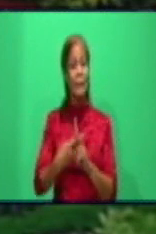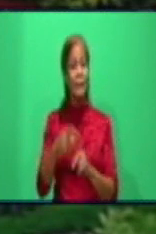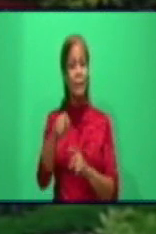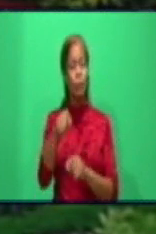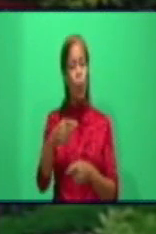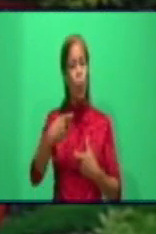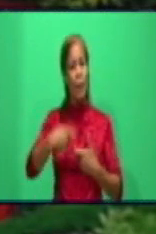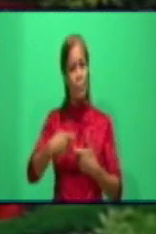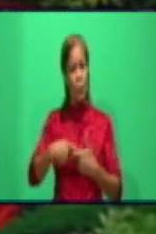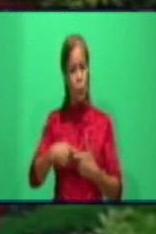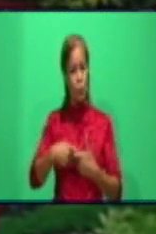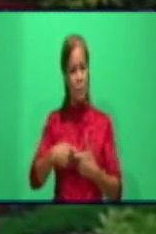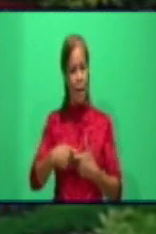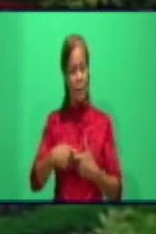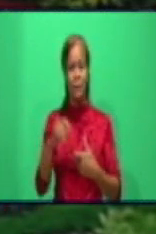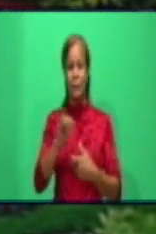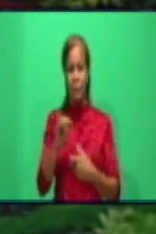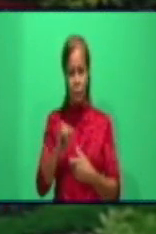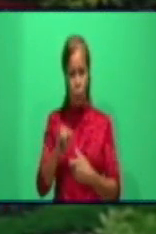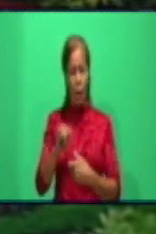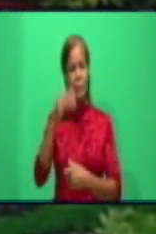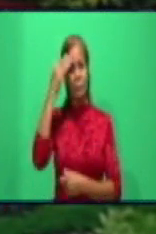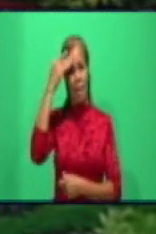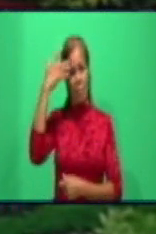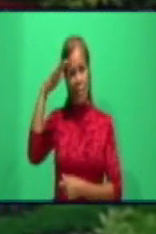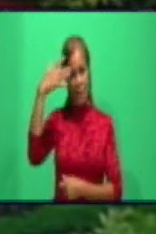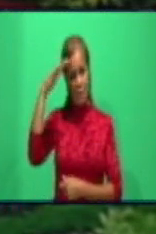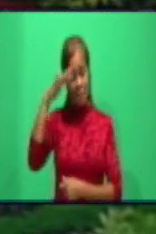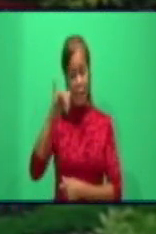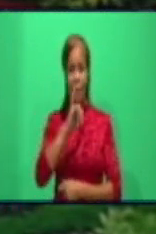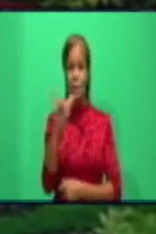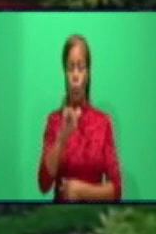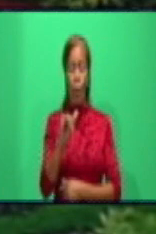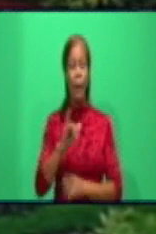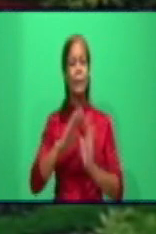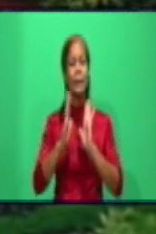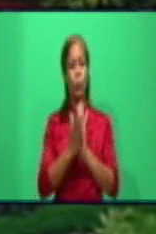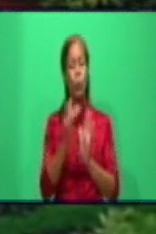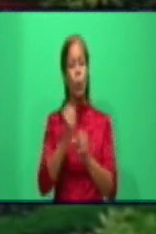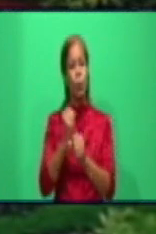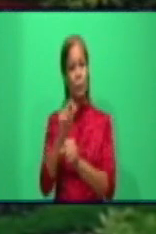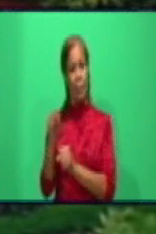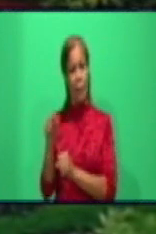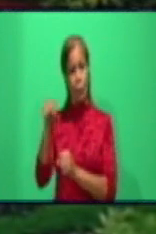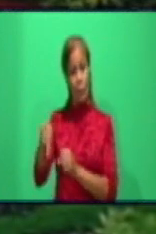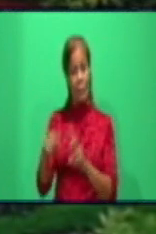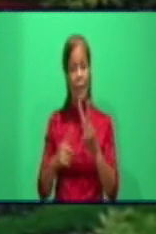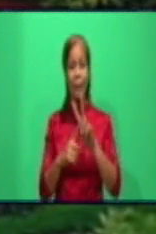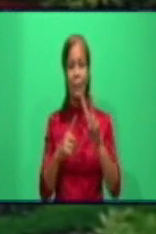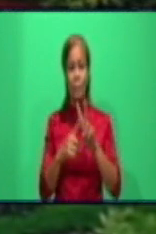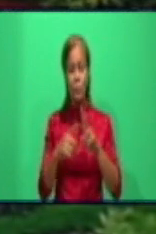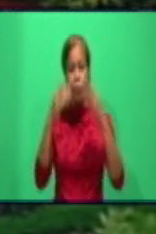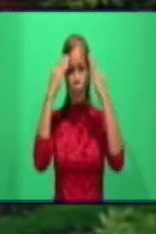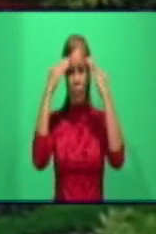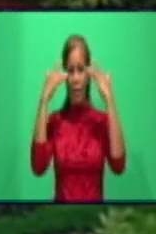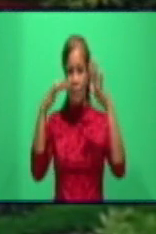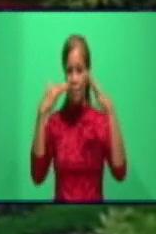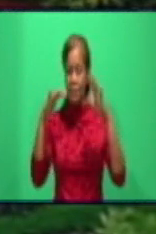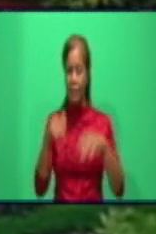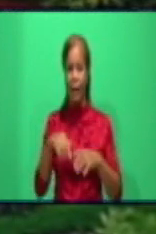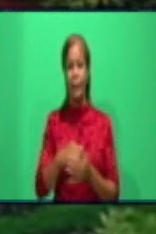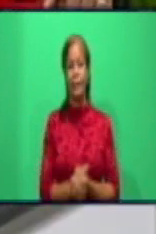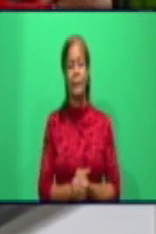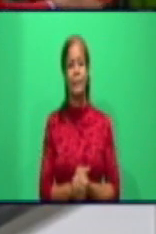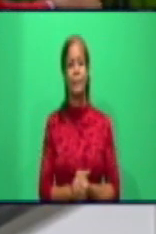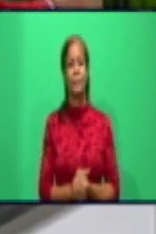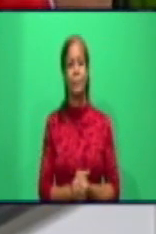distancia te felicita. Nosotros también te felicitamos en nombre de todos esos pacientes a los que tú, Karel, el día de tu cumpleaños, le estás salvando